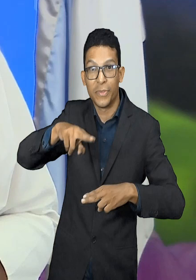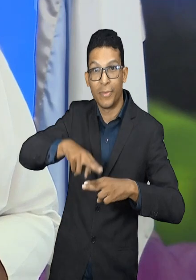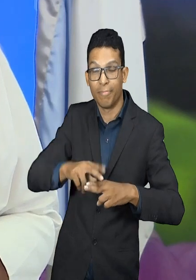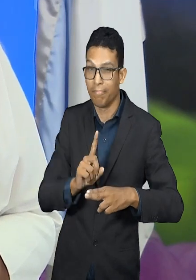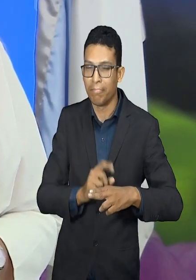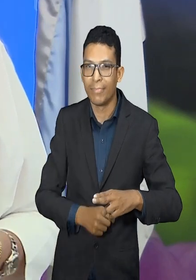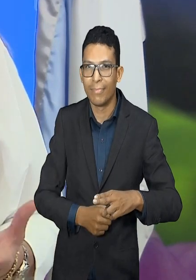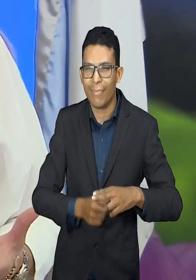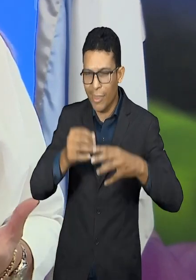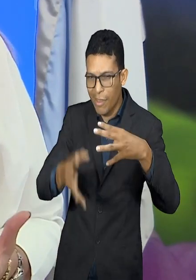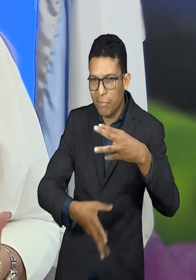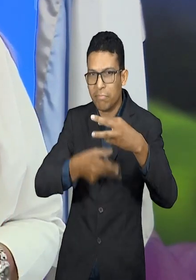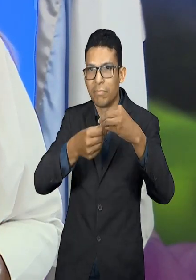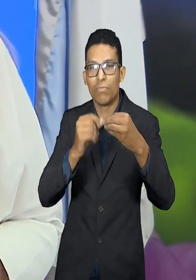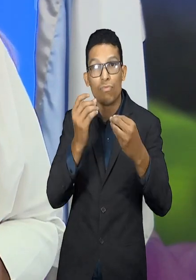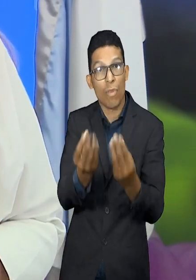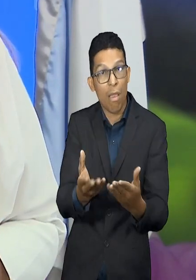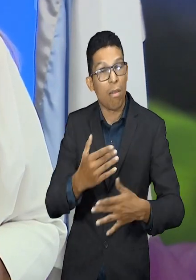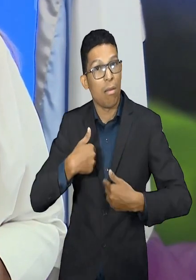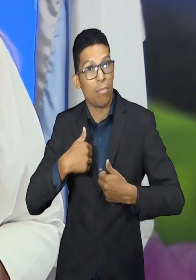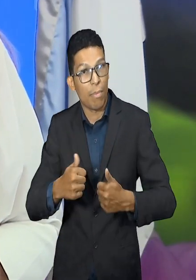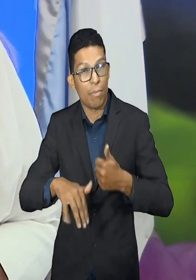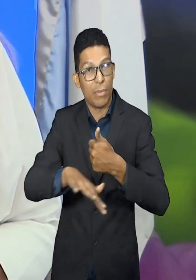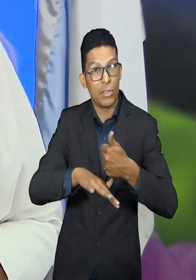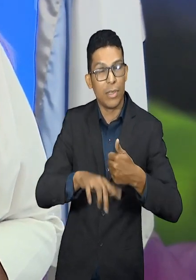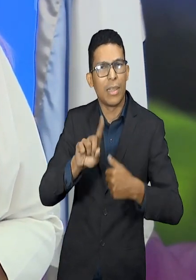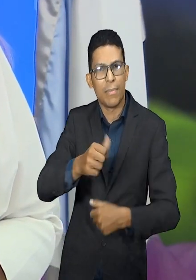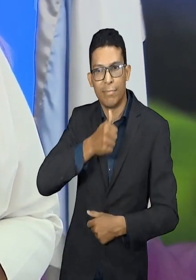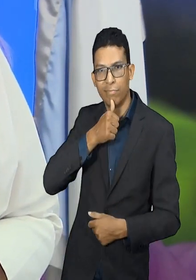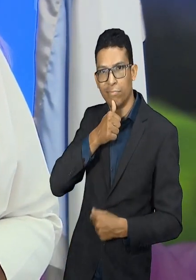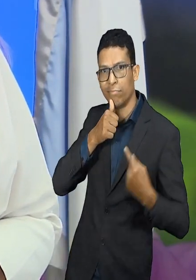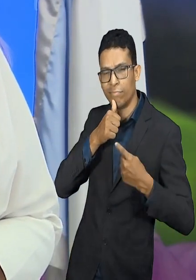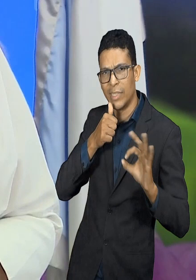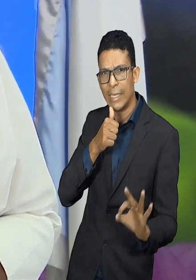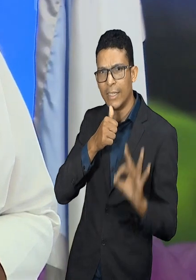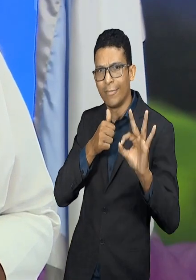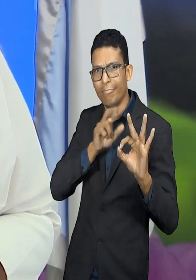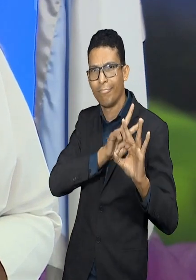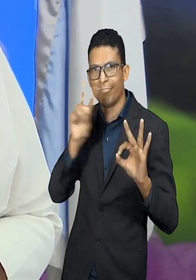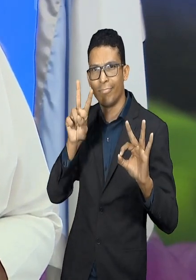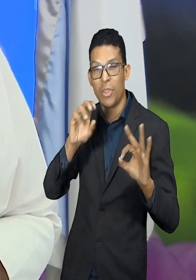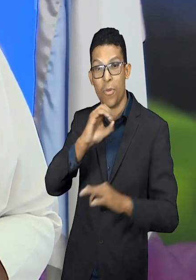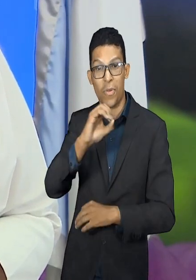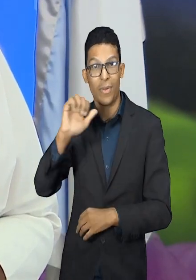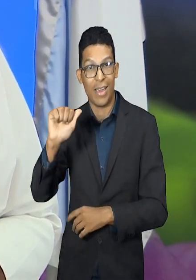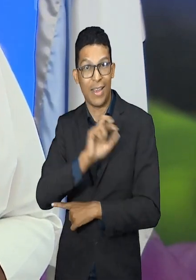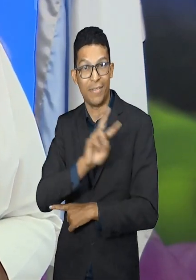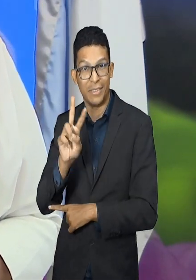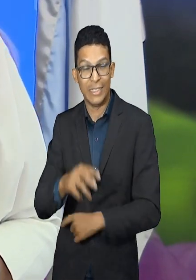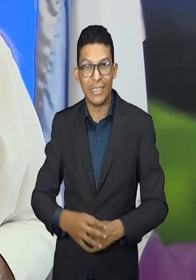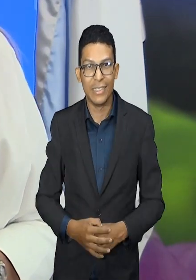naturales. Además de garantizar el saneamiento básico y agua de calidad para los Valle Caucanos y Valle